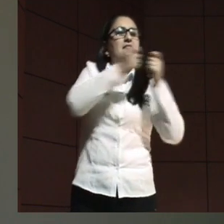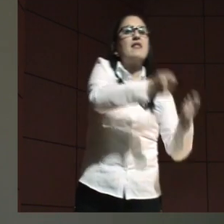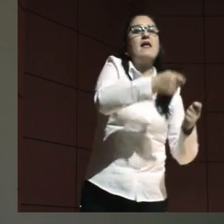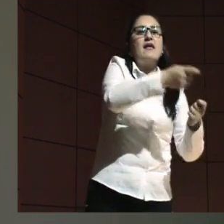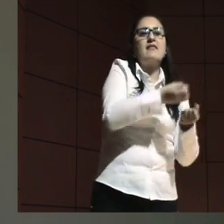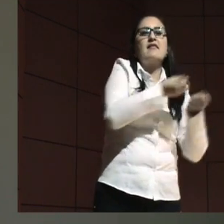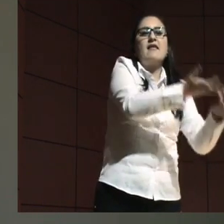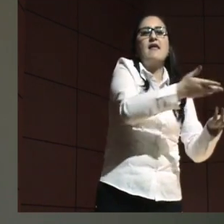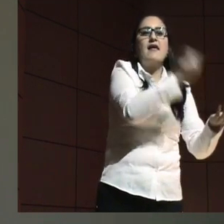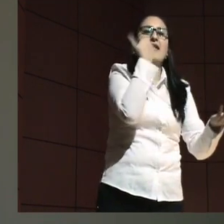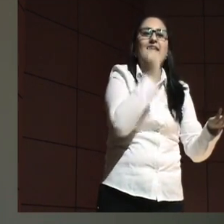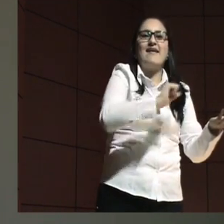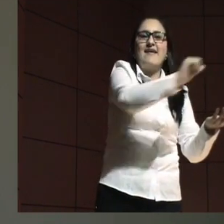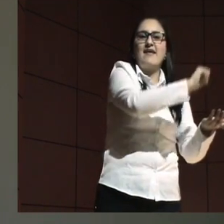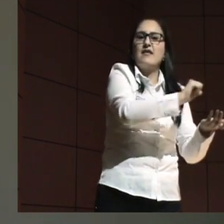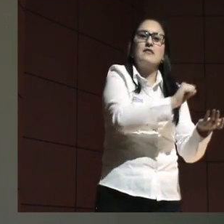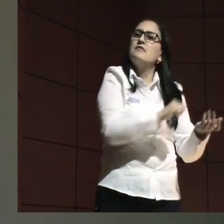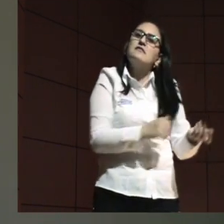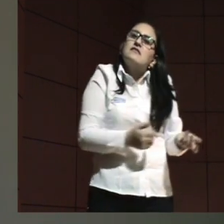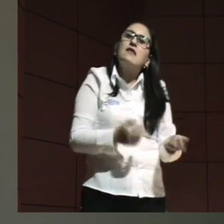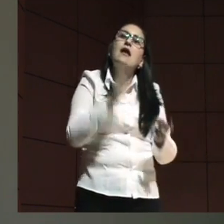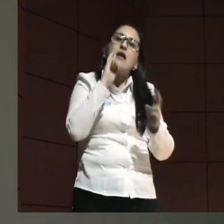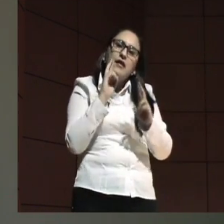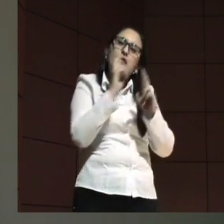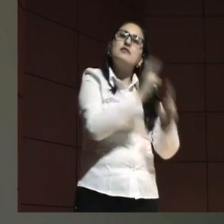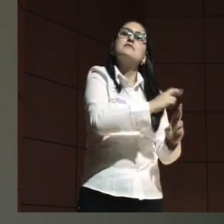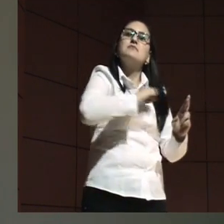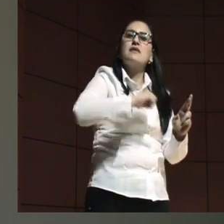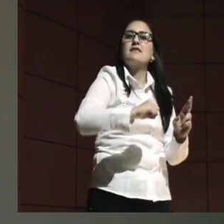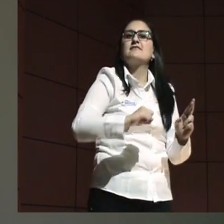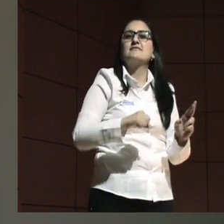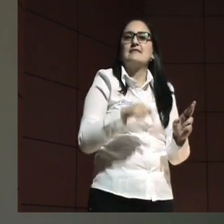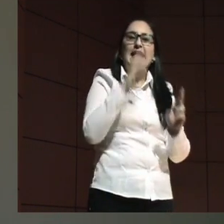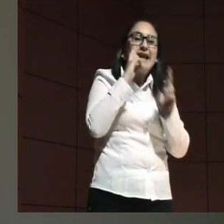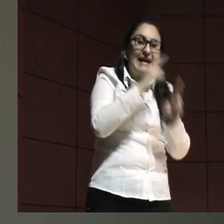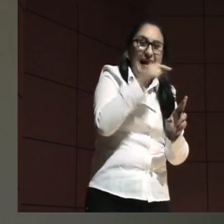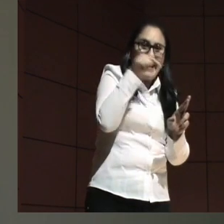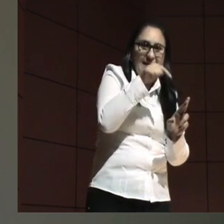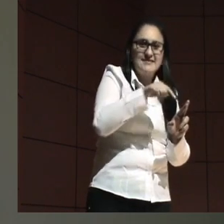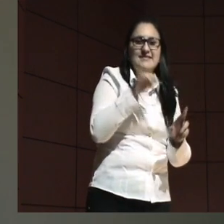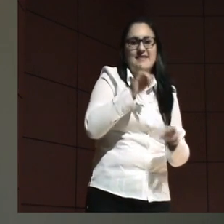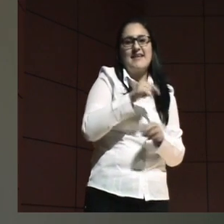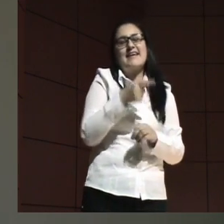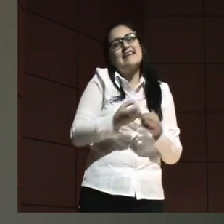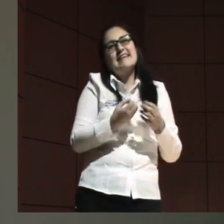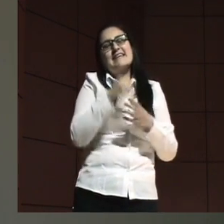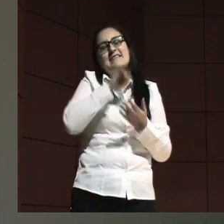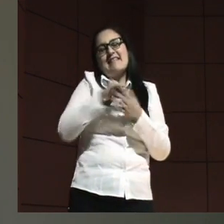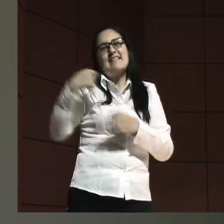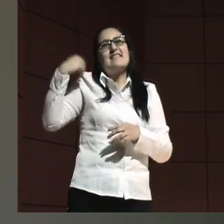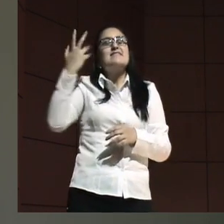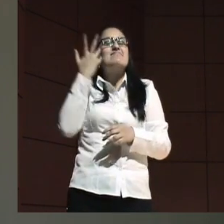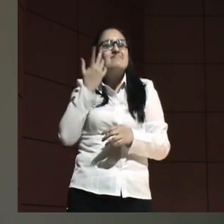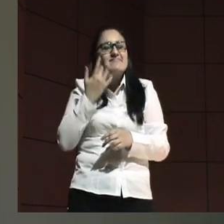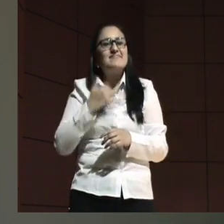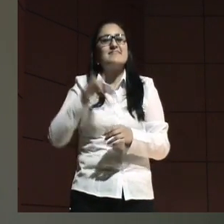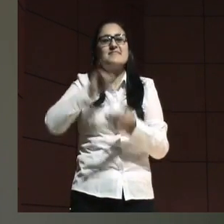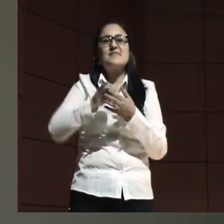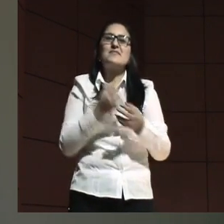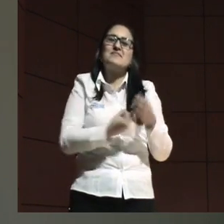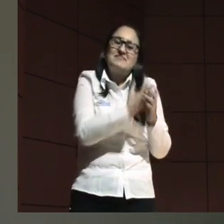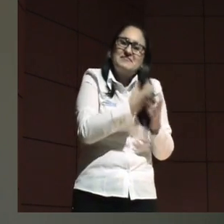dimos derechos. No, les reconocemos derechos. Y el iusnaturalismo, diariamente, y el